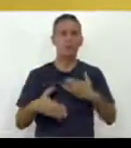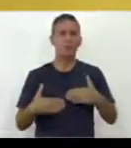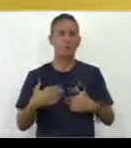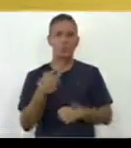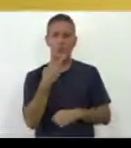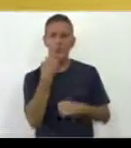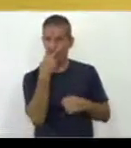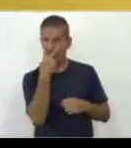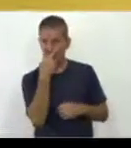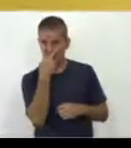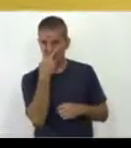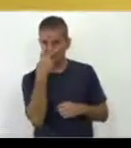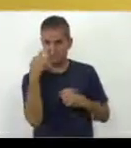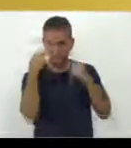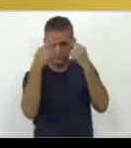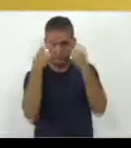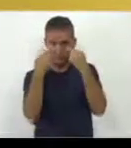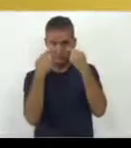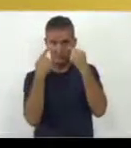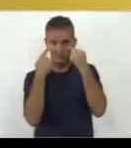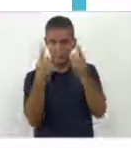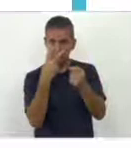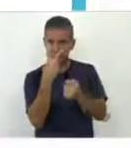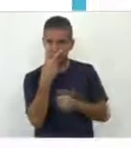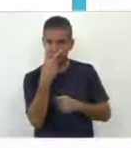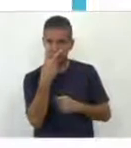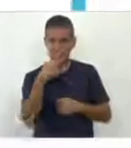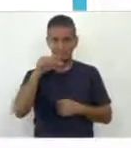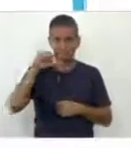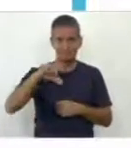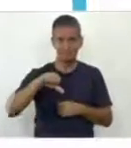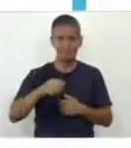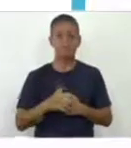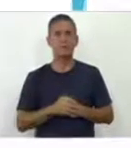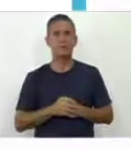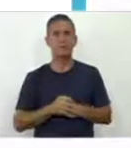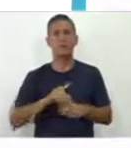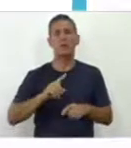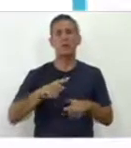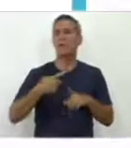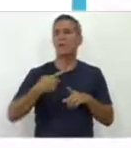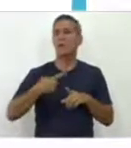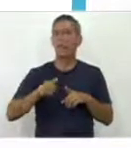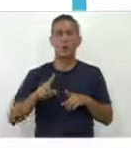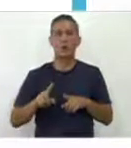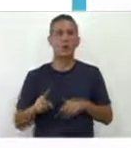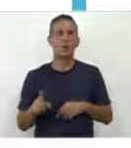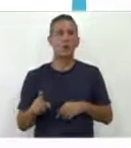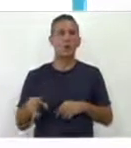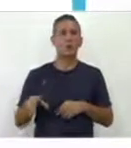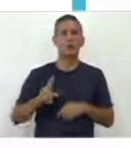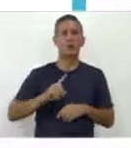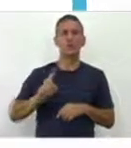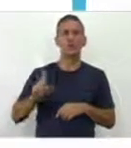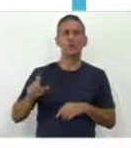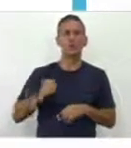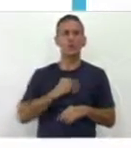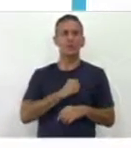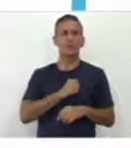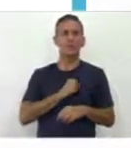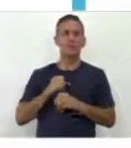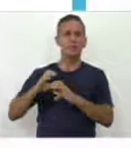Y otro elemento es el desinterés por el contacto con otras personas y, por tanto, la